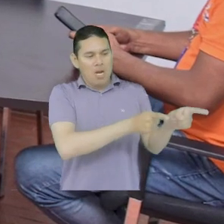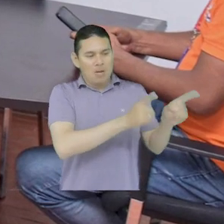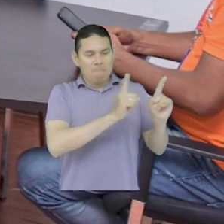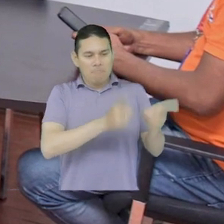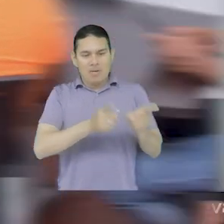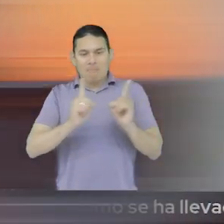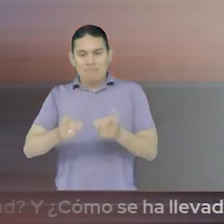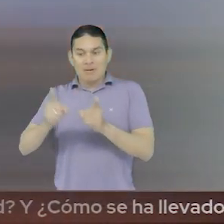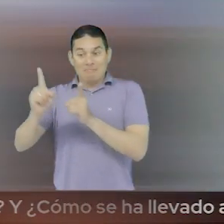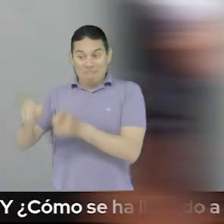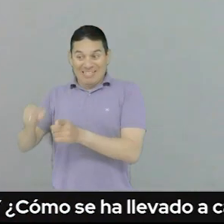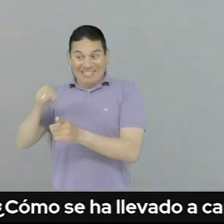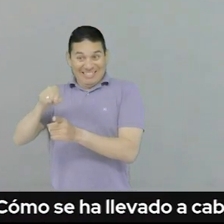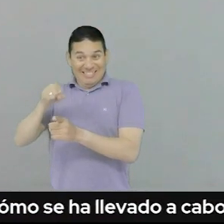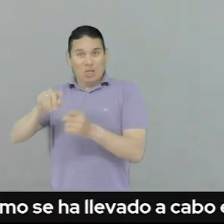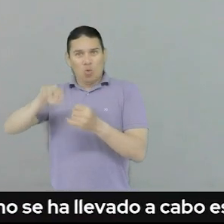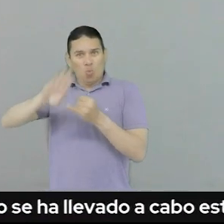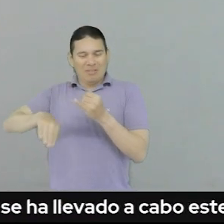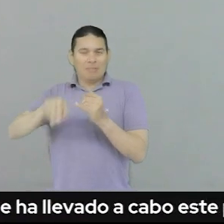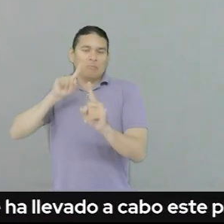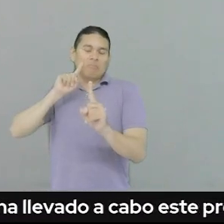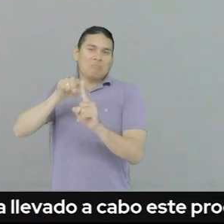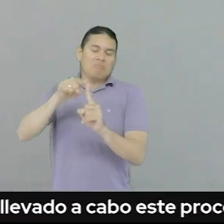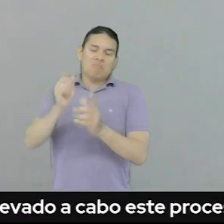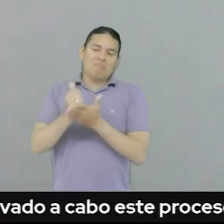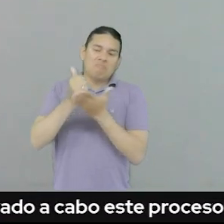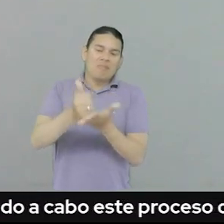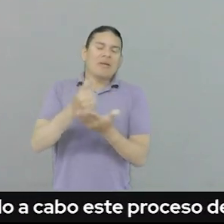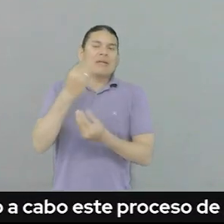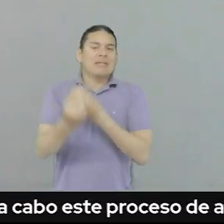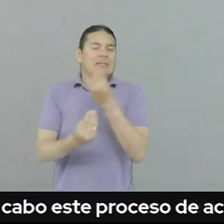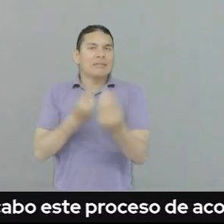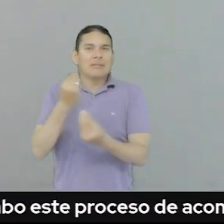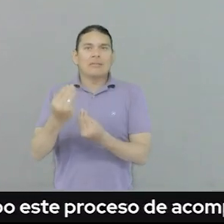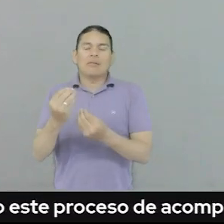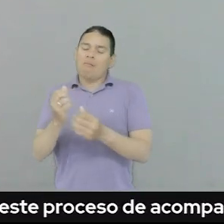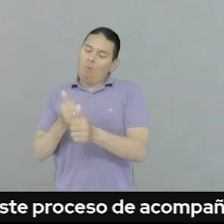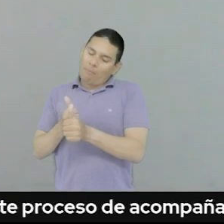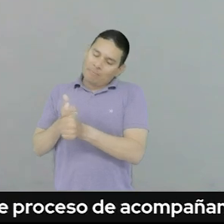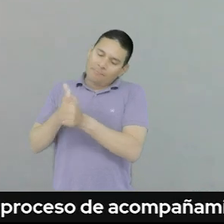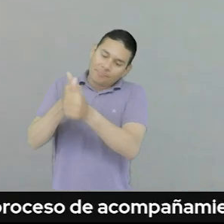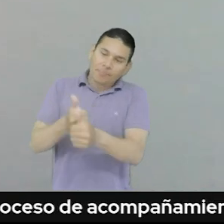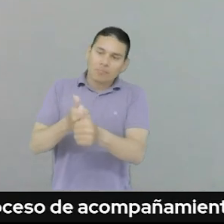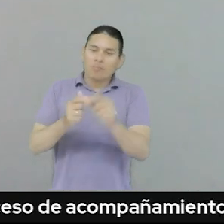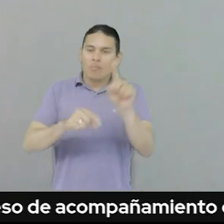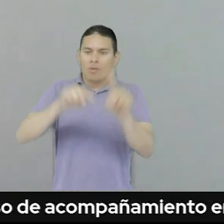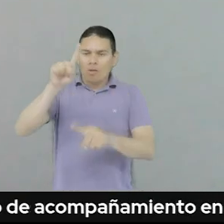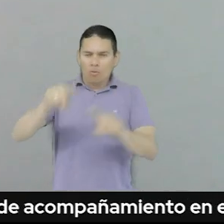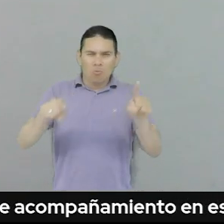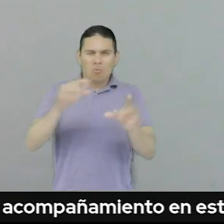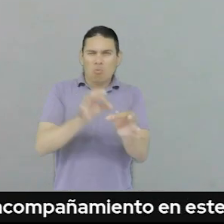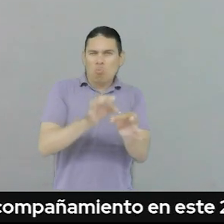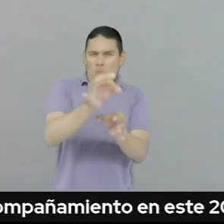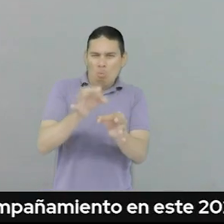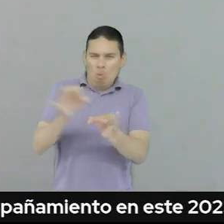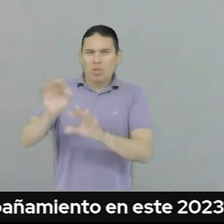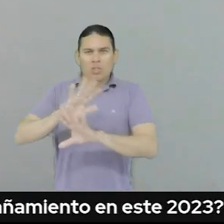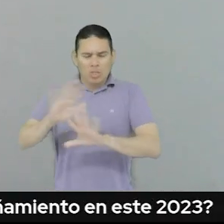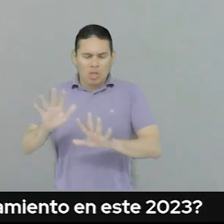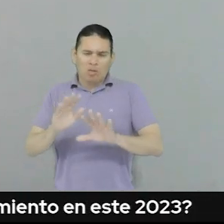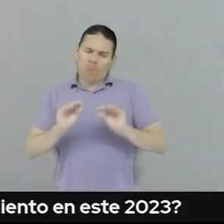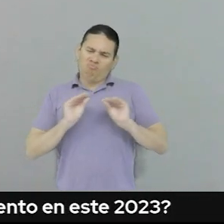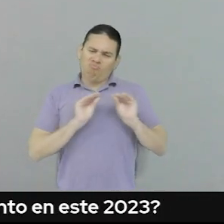una de las metas que tiene nuestro componente se refiere a poder acompañar algunos de esos territorios que